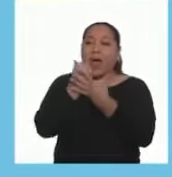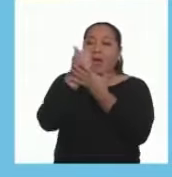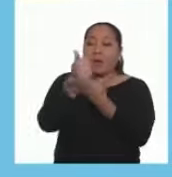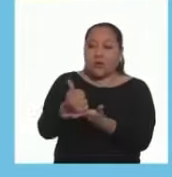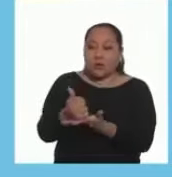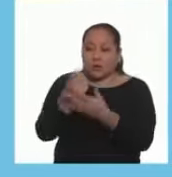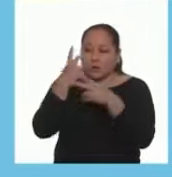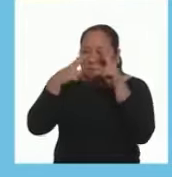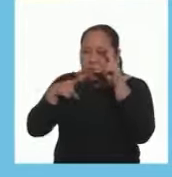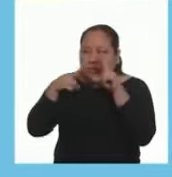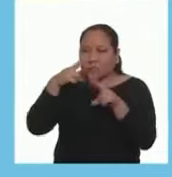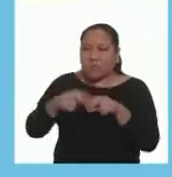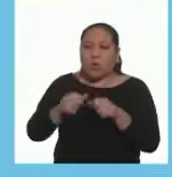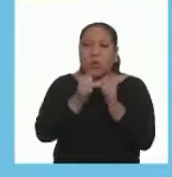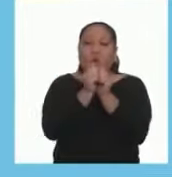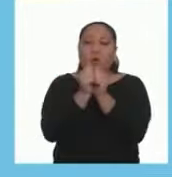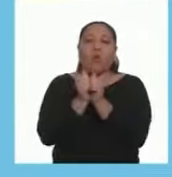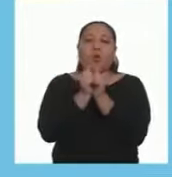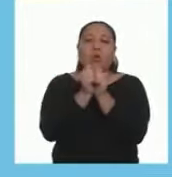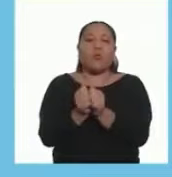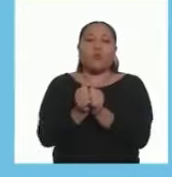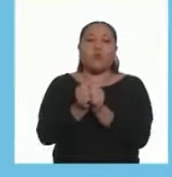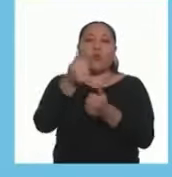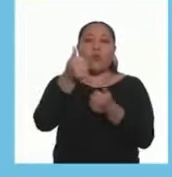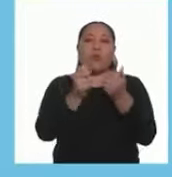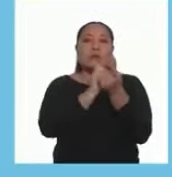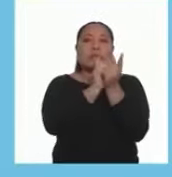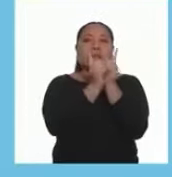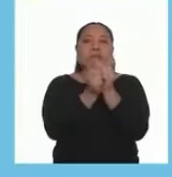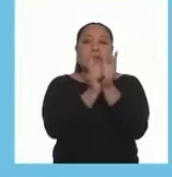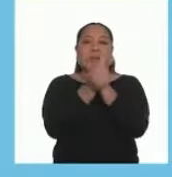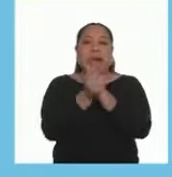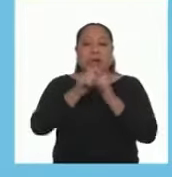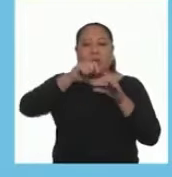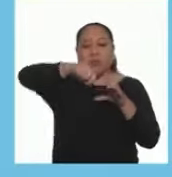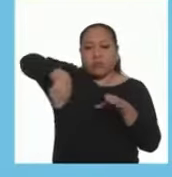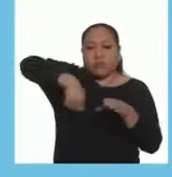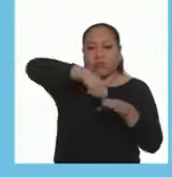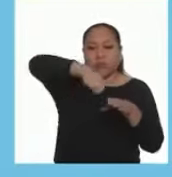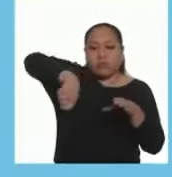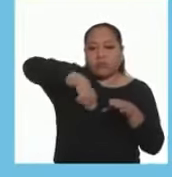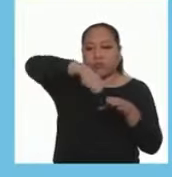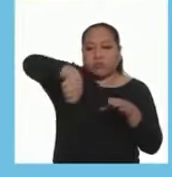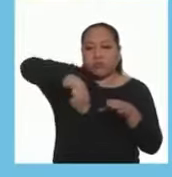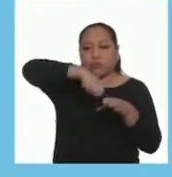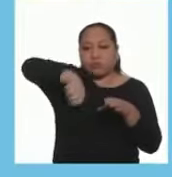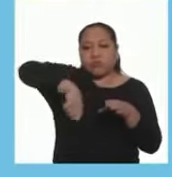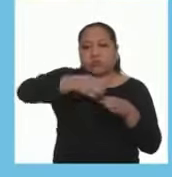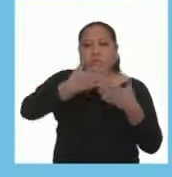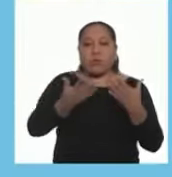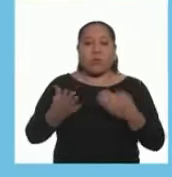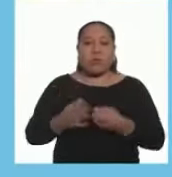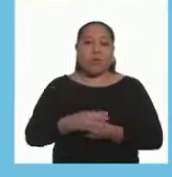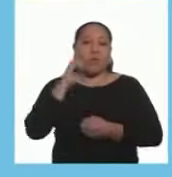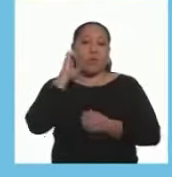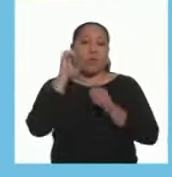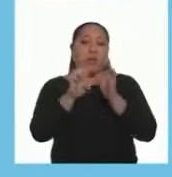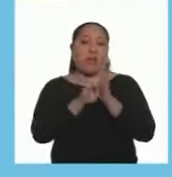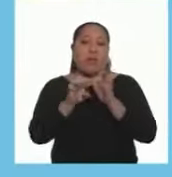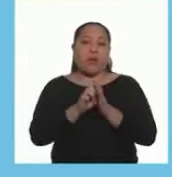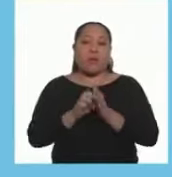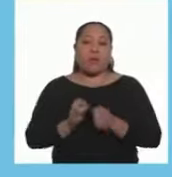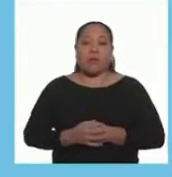cuidado Ayúdenle y observen juntos Los cambios que suceden cuando se cocinan los alimentos